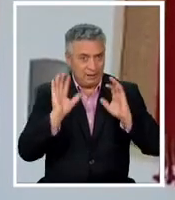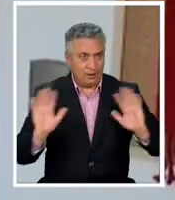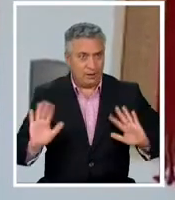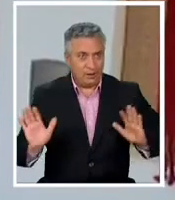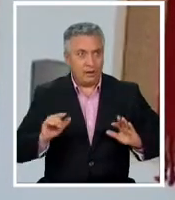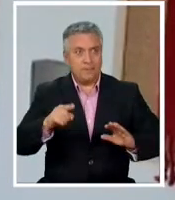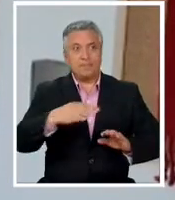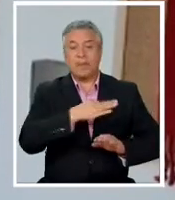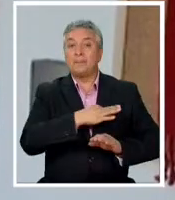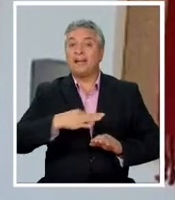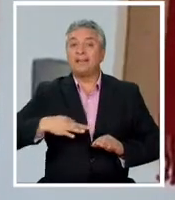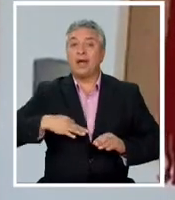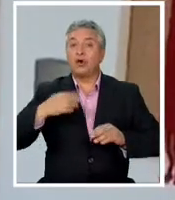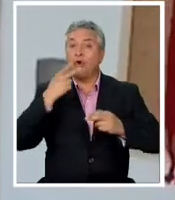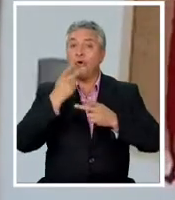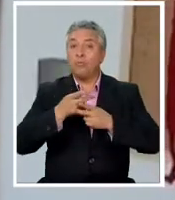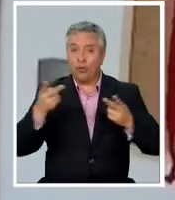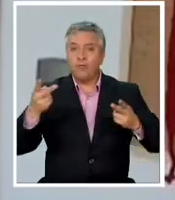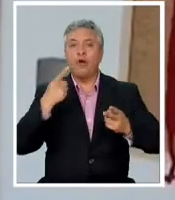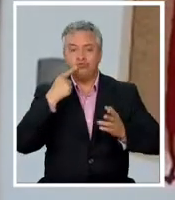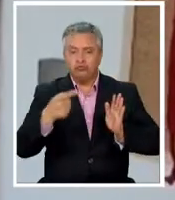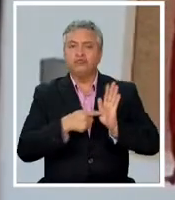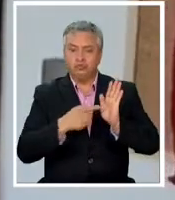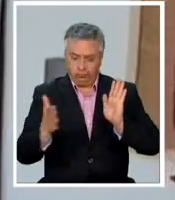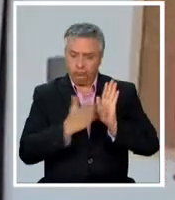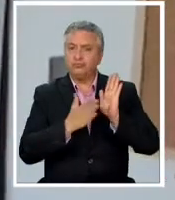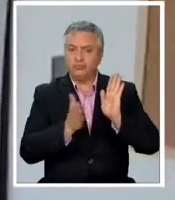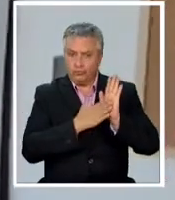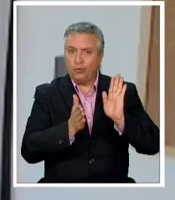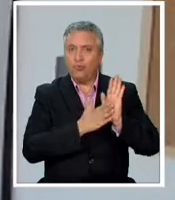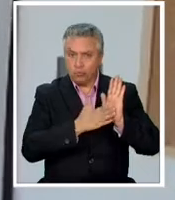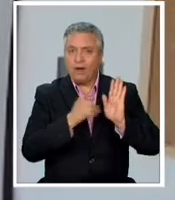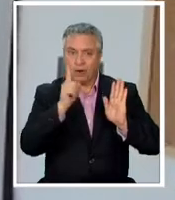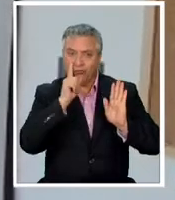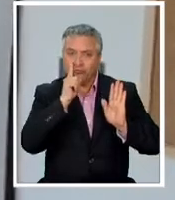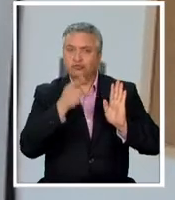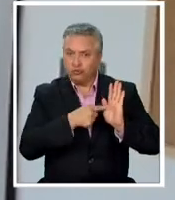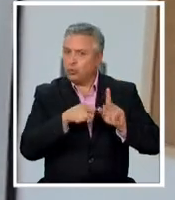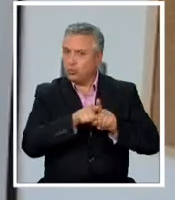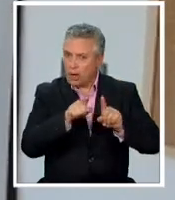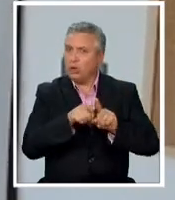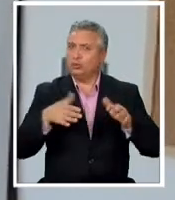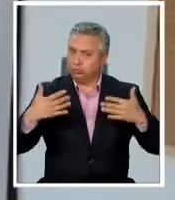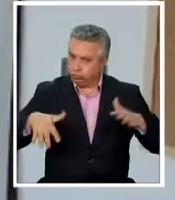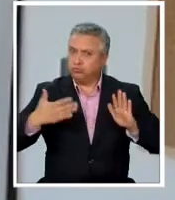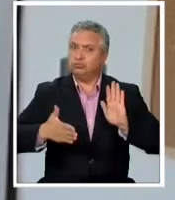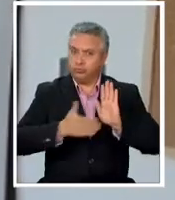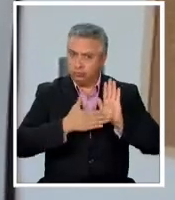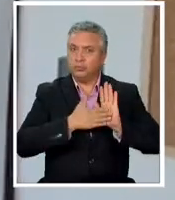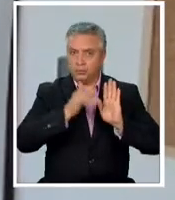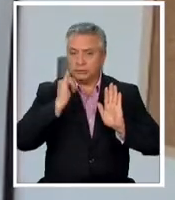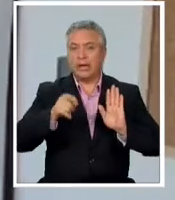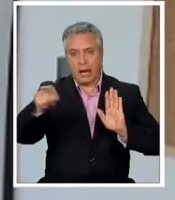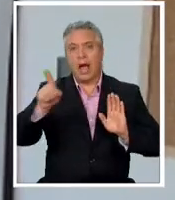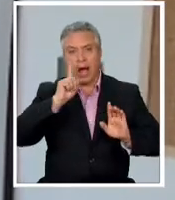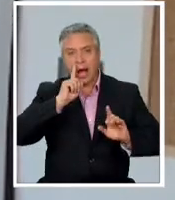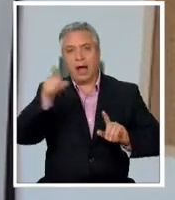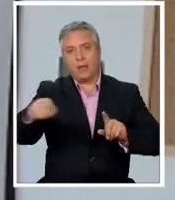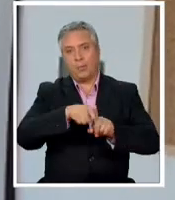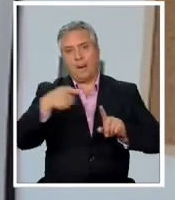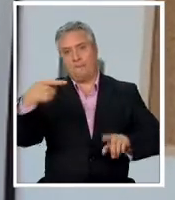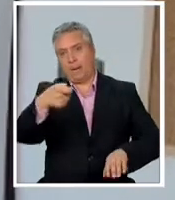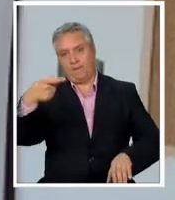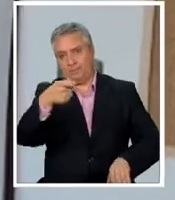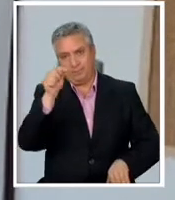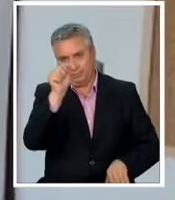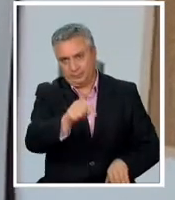ha hecho el Ministerio Público tiene antecedentes contundentes en la atención a acreditar la existencia del delito, la participación de